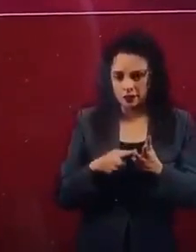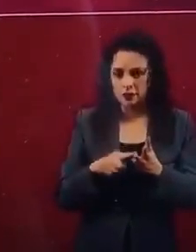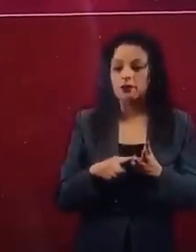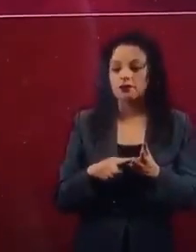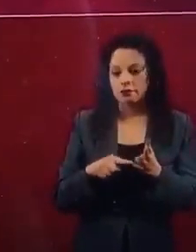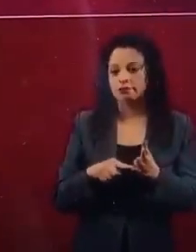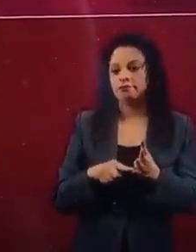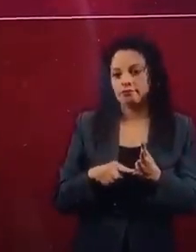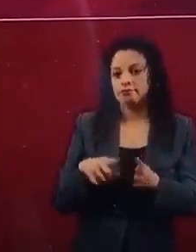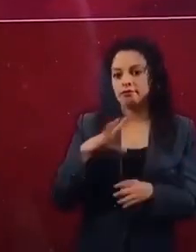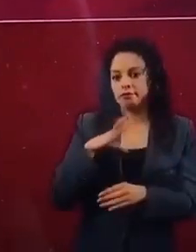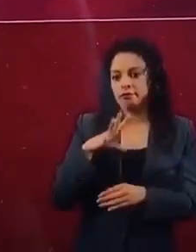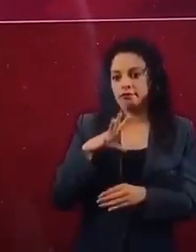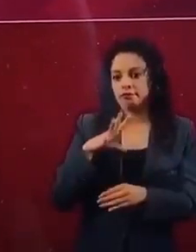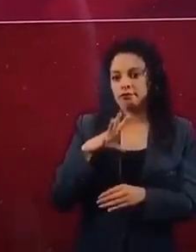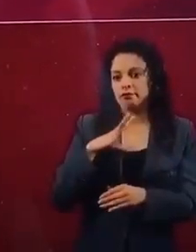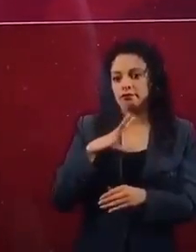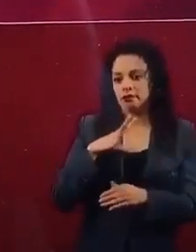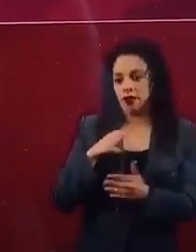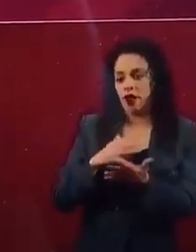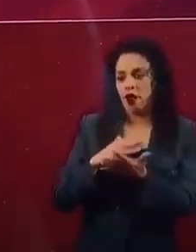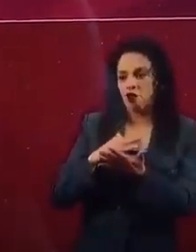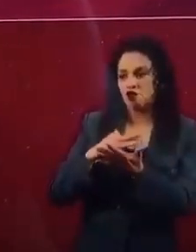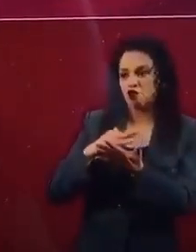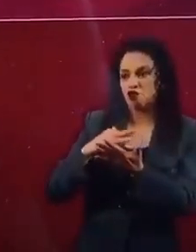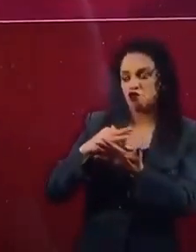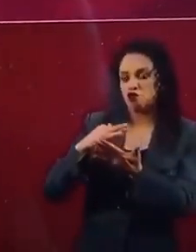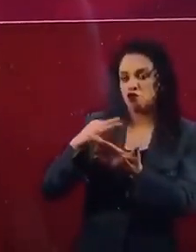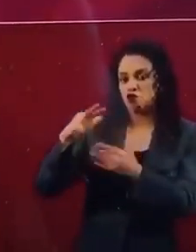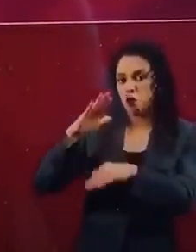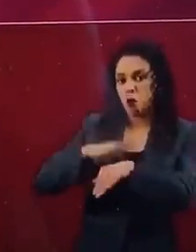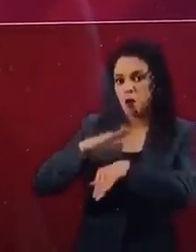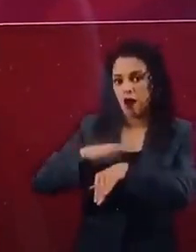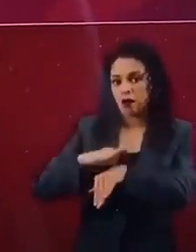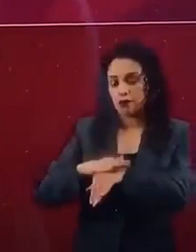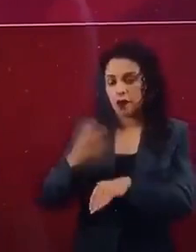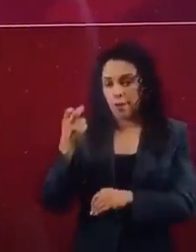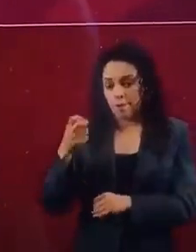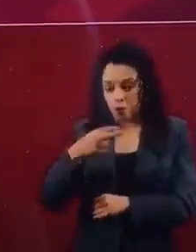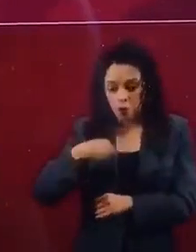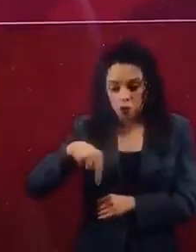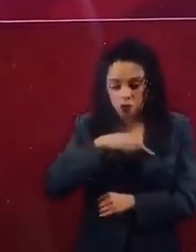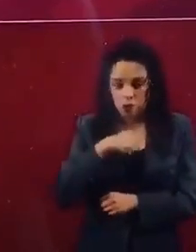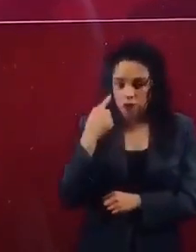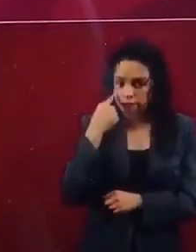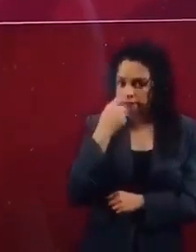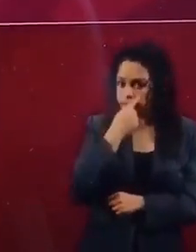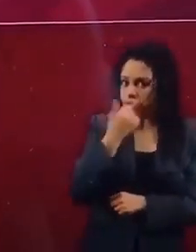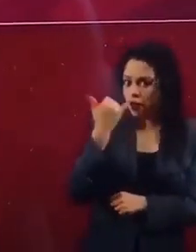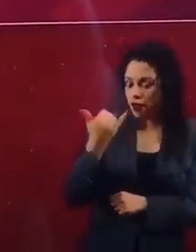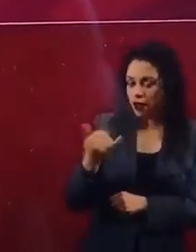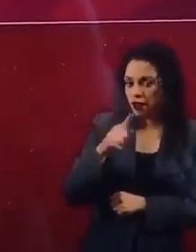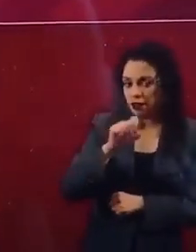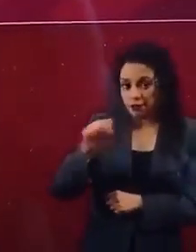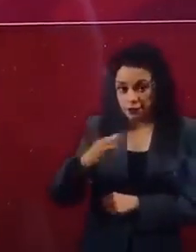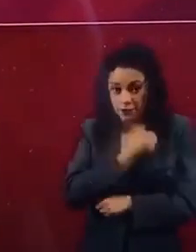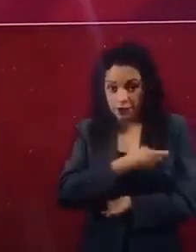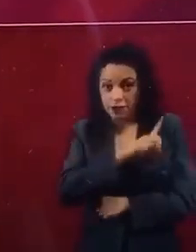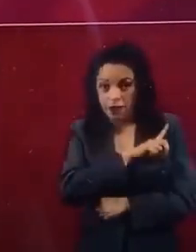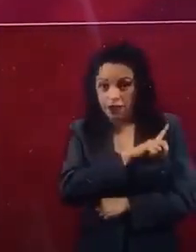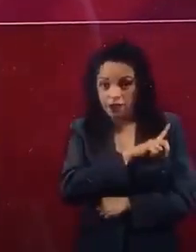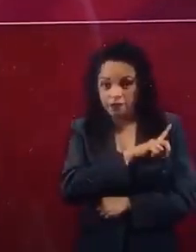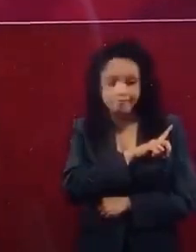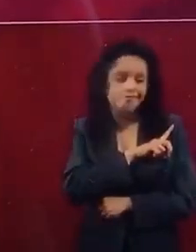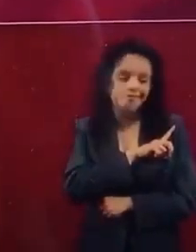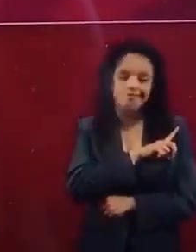Entonces nuestra perspectiva de la Secretaría de Salud es que no sería prudente ahorita hacer una